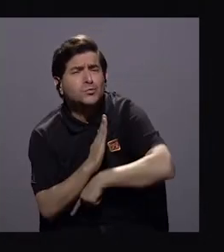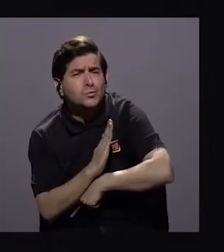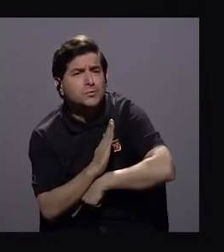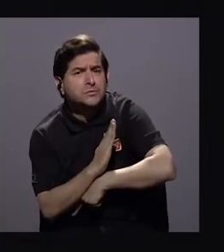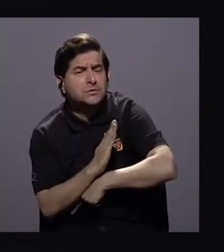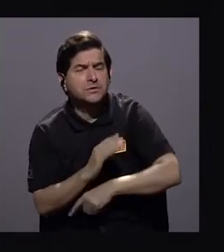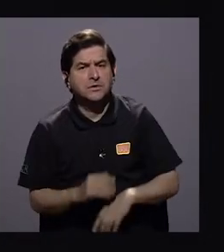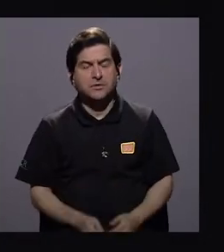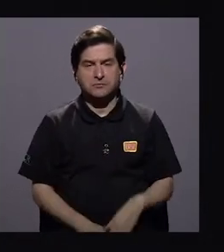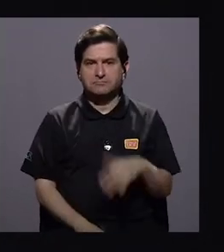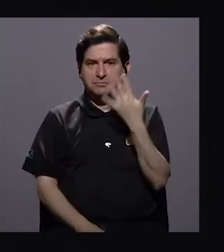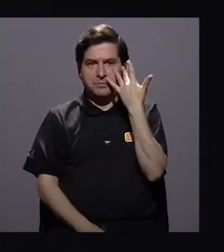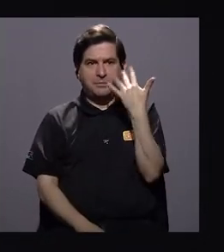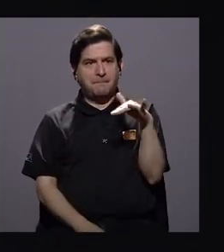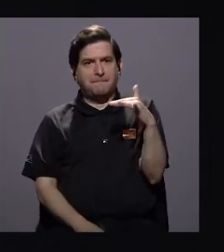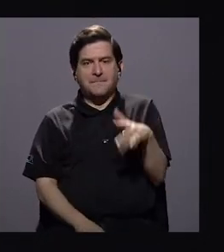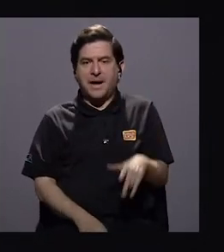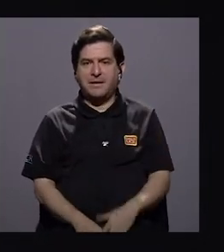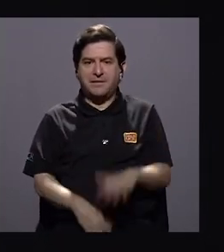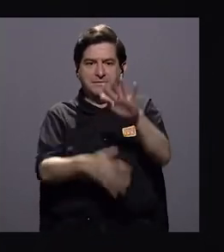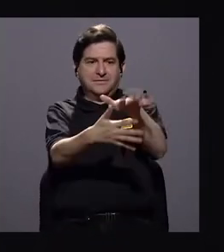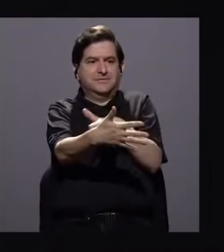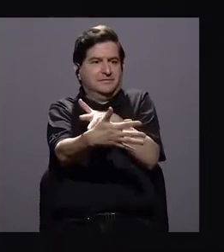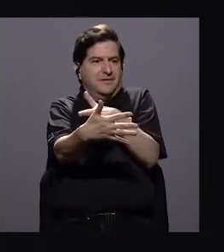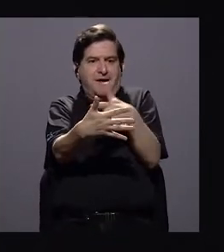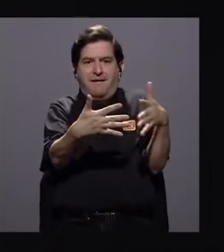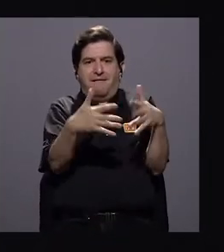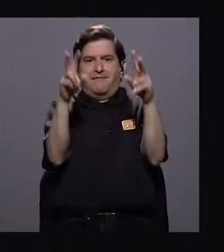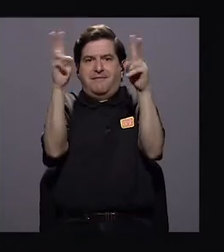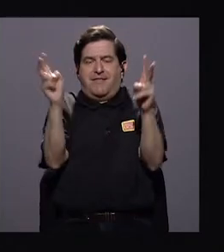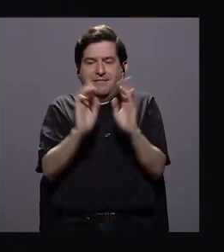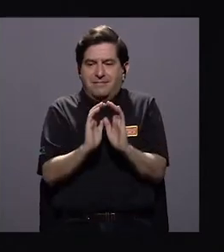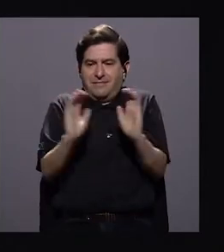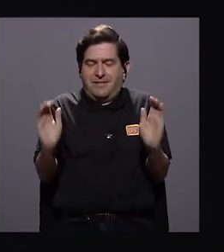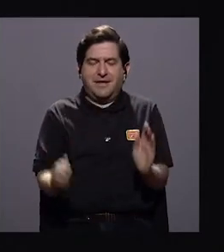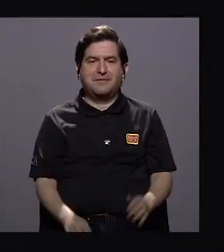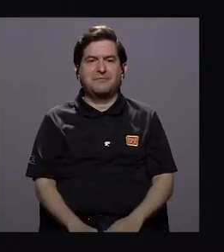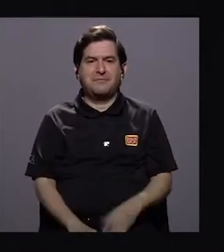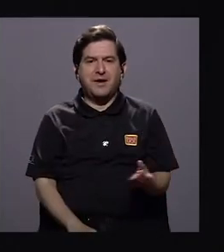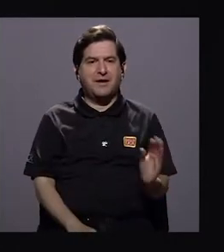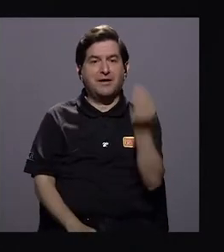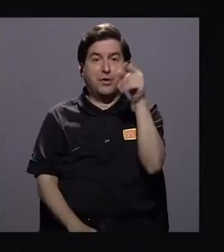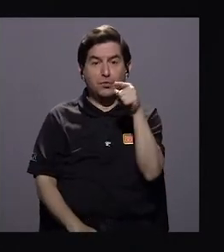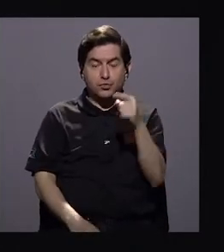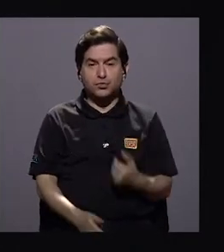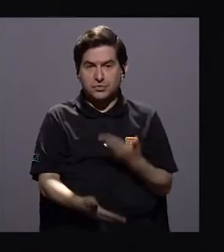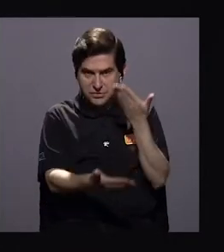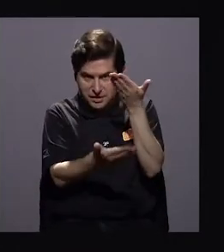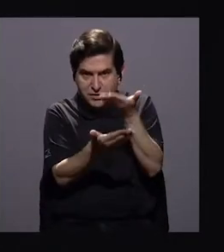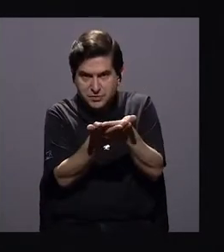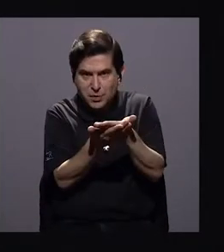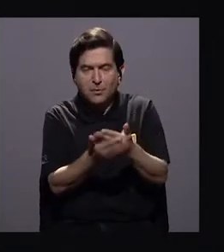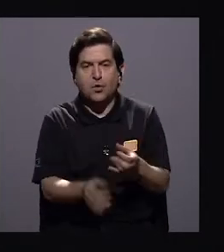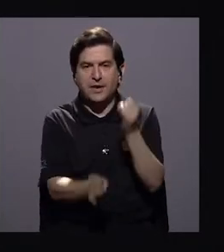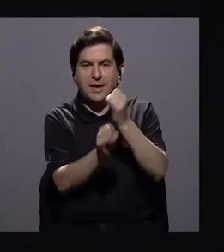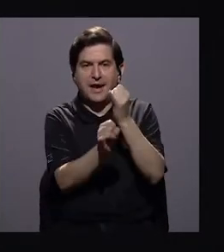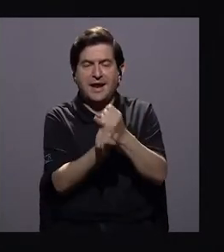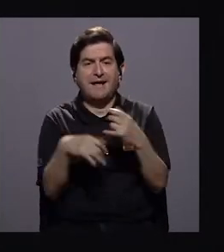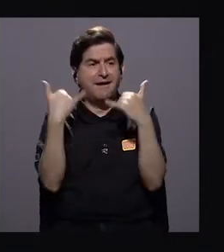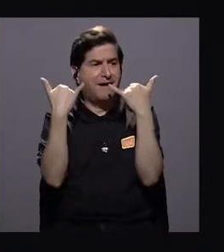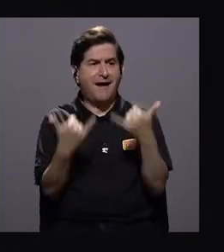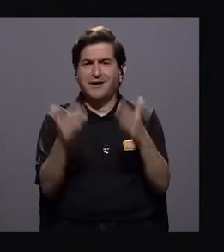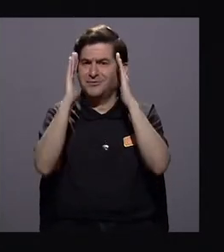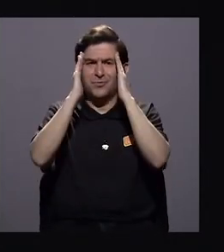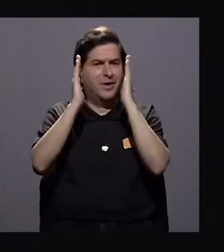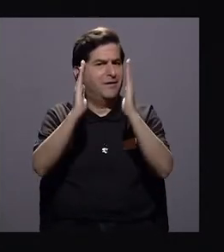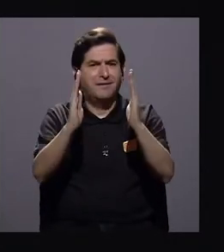Es que parece que la agenda del tema de la niñez y la adolescencia, que ustedes lo ponen como instituto, hoy por